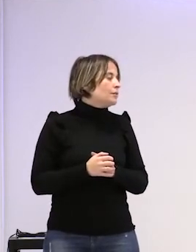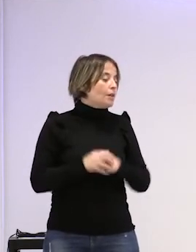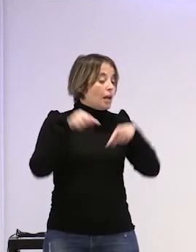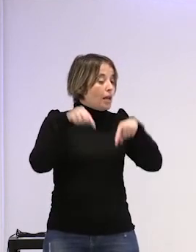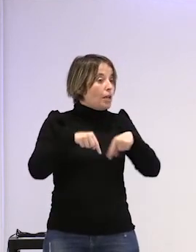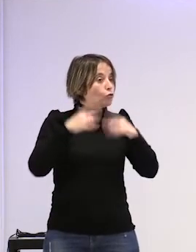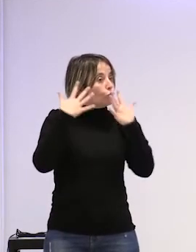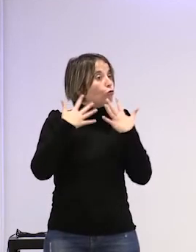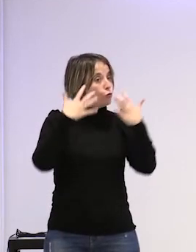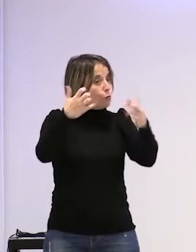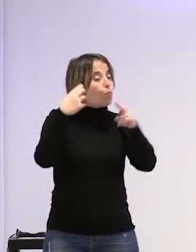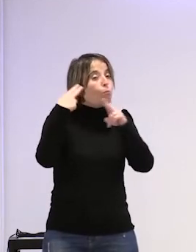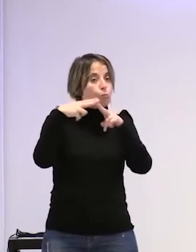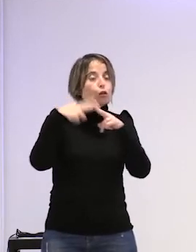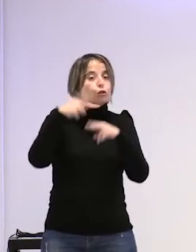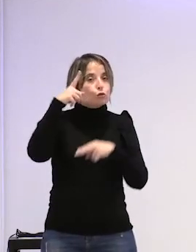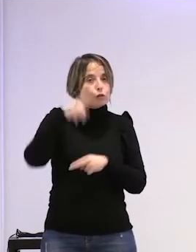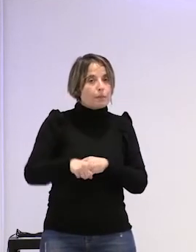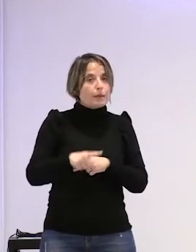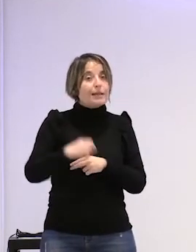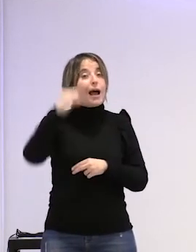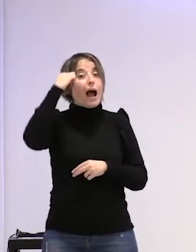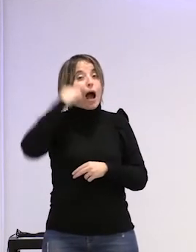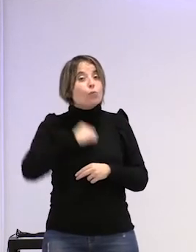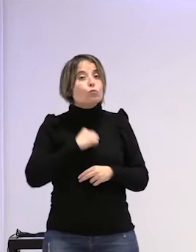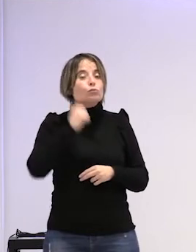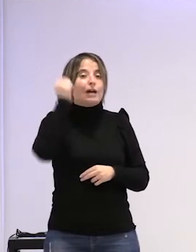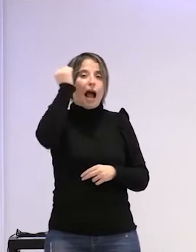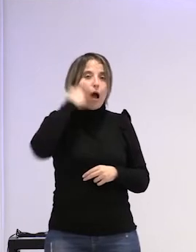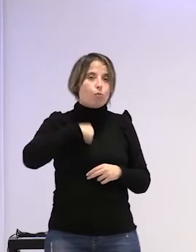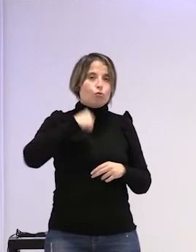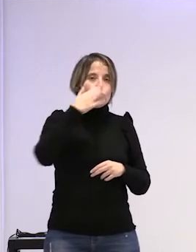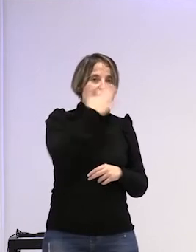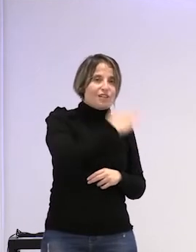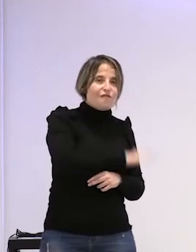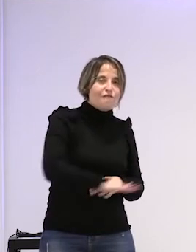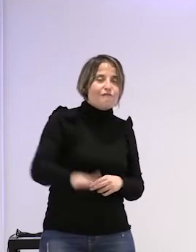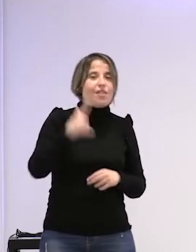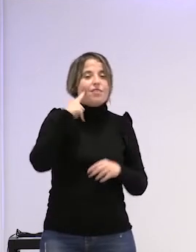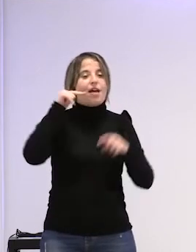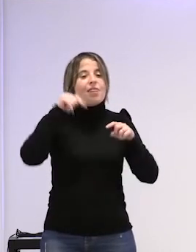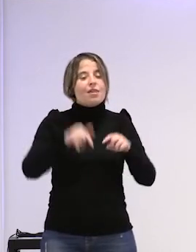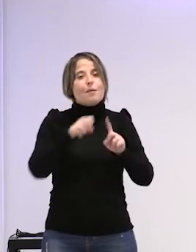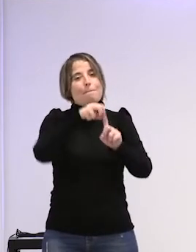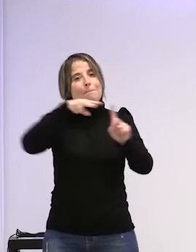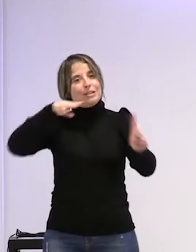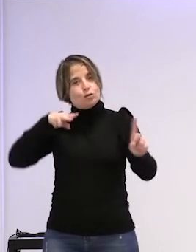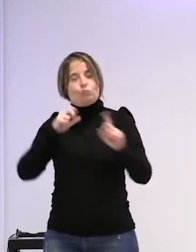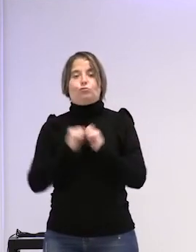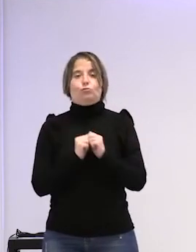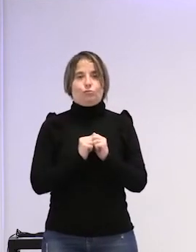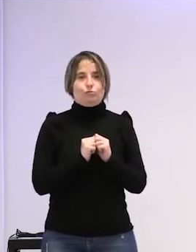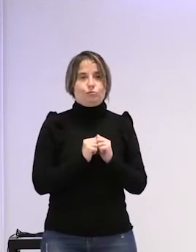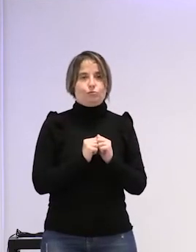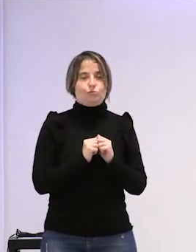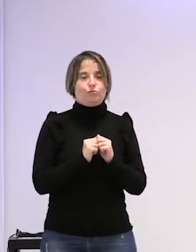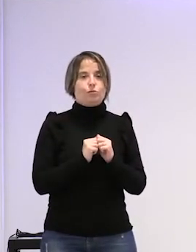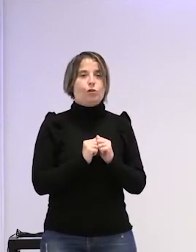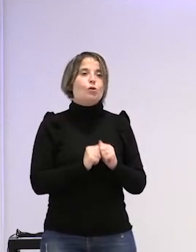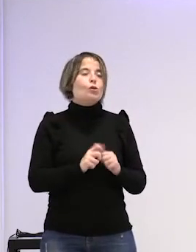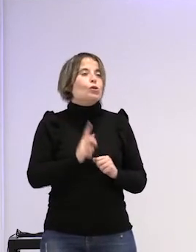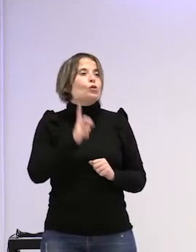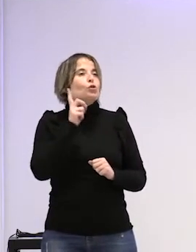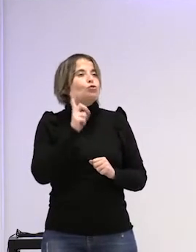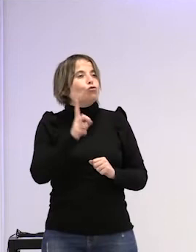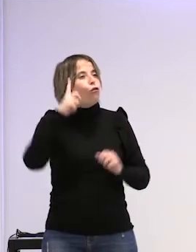es político y los abusos sexuales en la infancia yo creo que se tendrían que mirar desde esta visión más allá de la